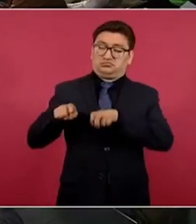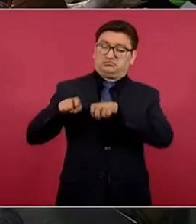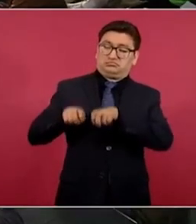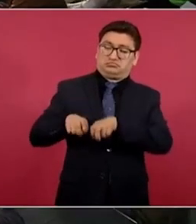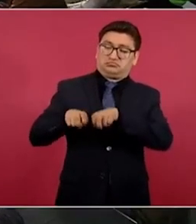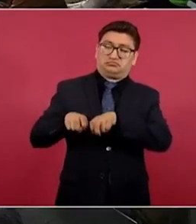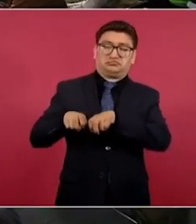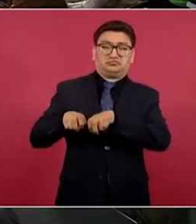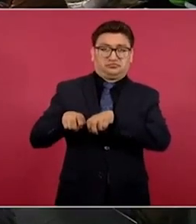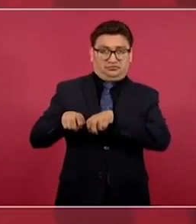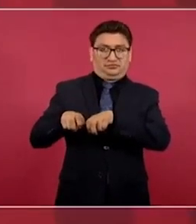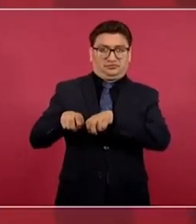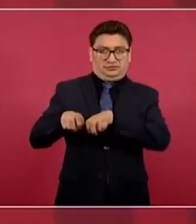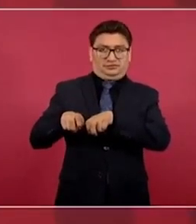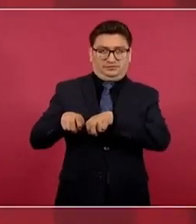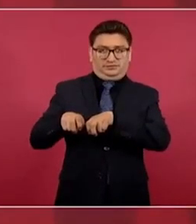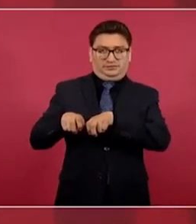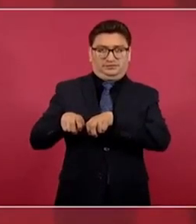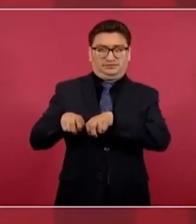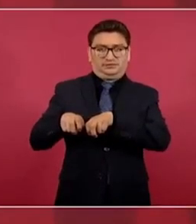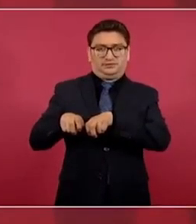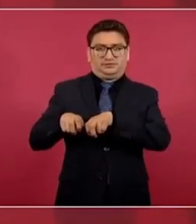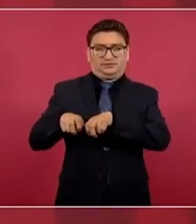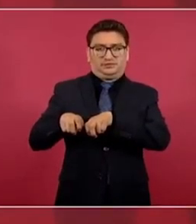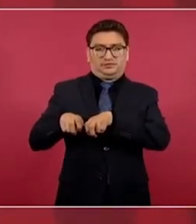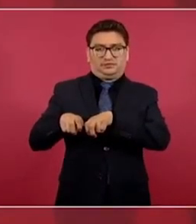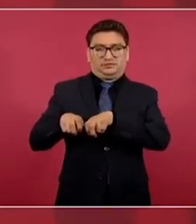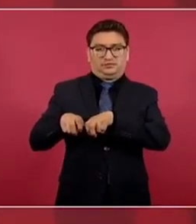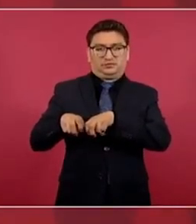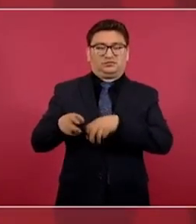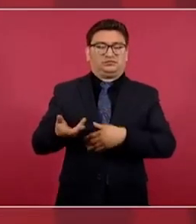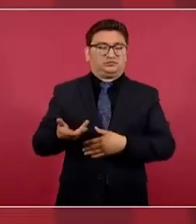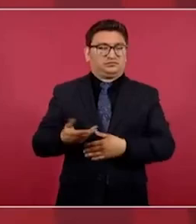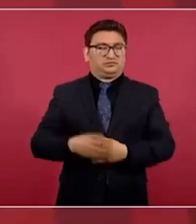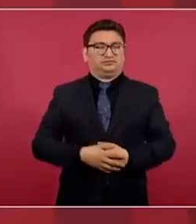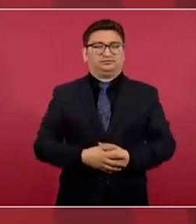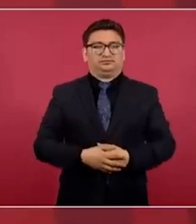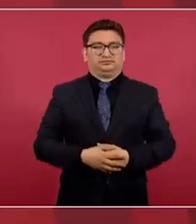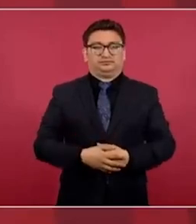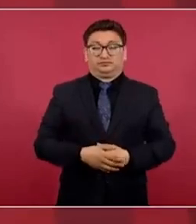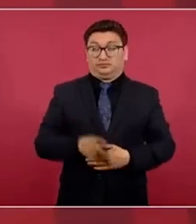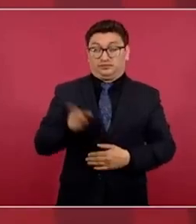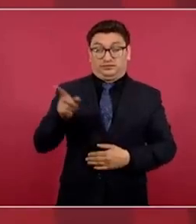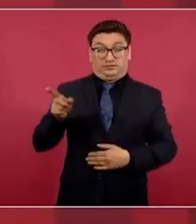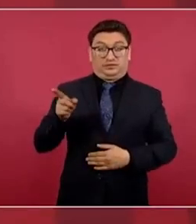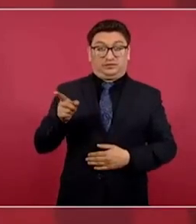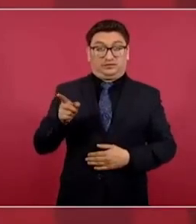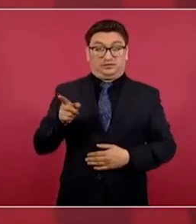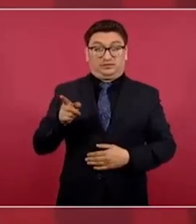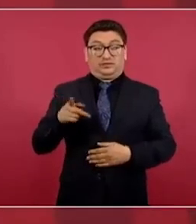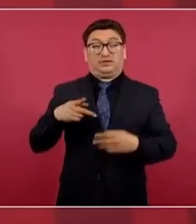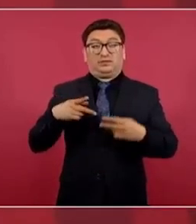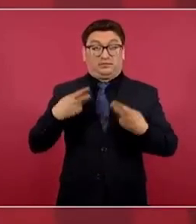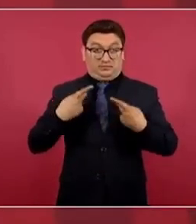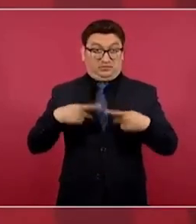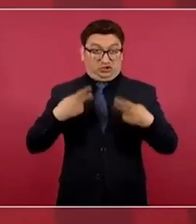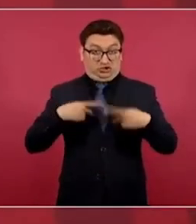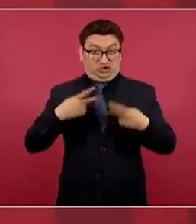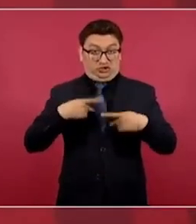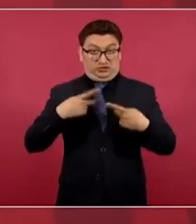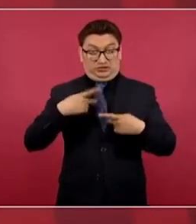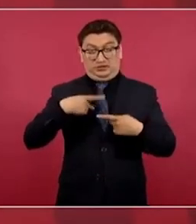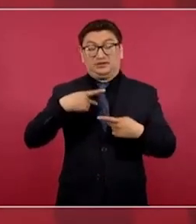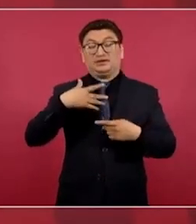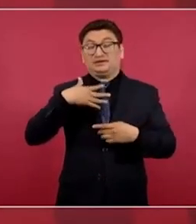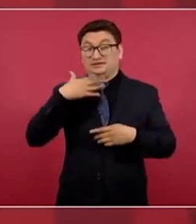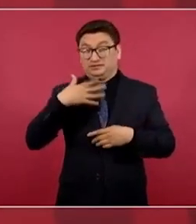un cabildero en el